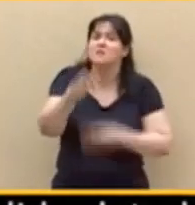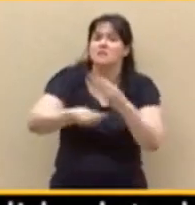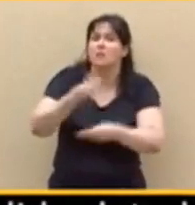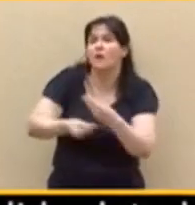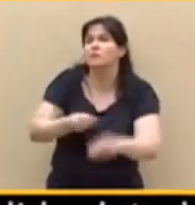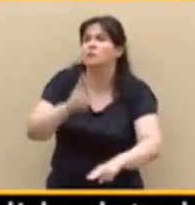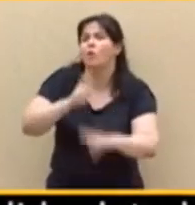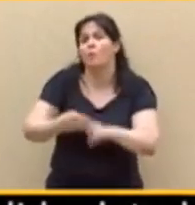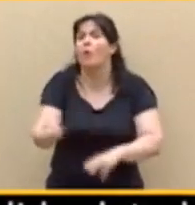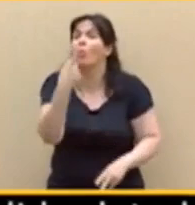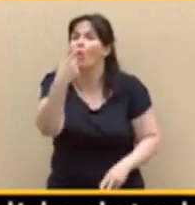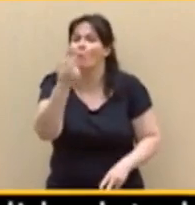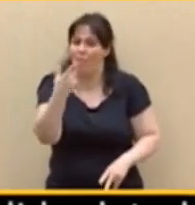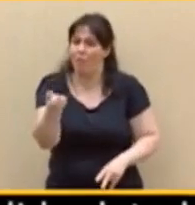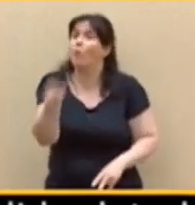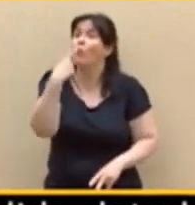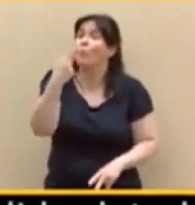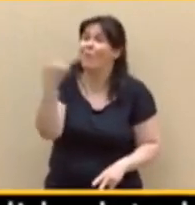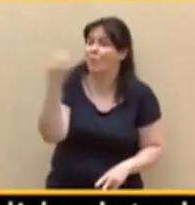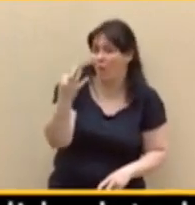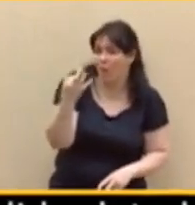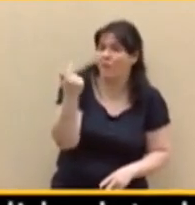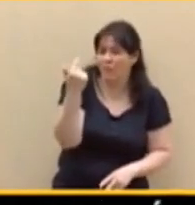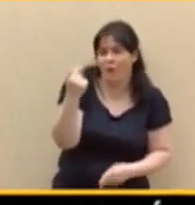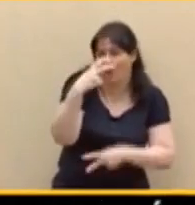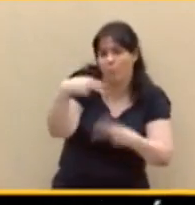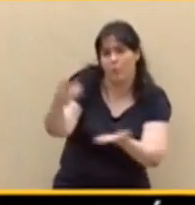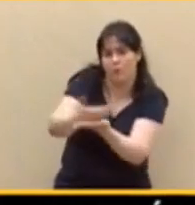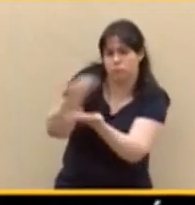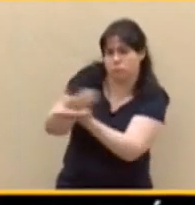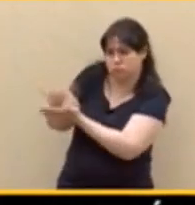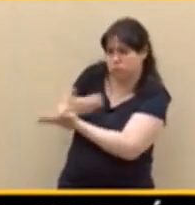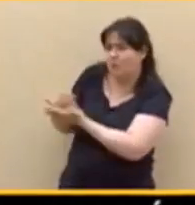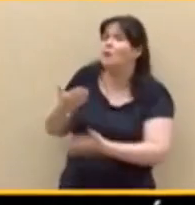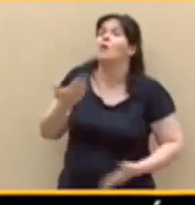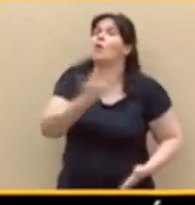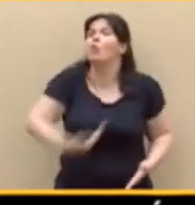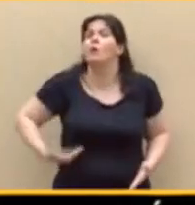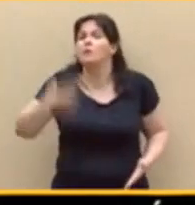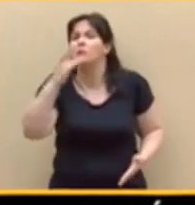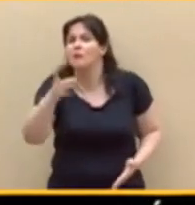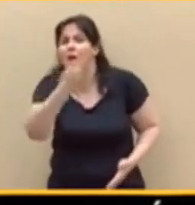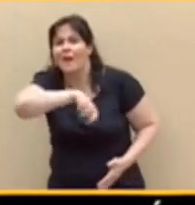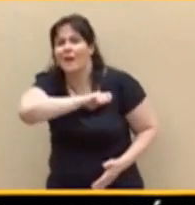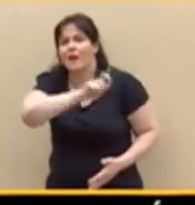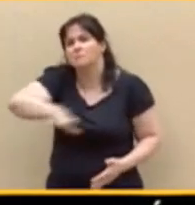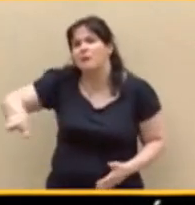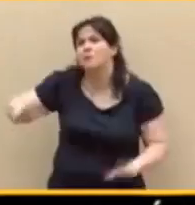con dinero que era público, con dinero que era de los españoles, de los madrileños. Esa es la pregunta.